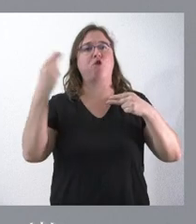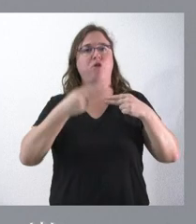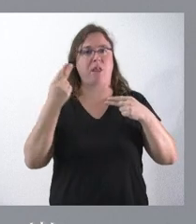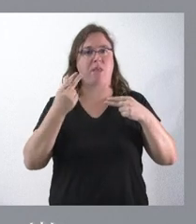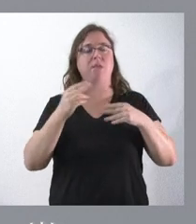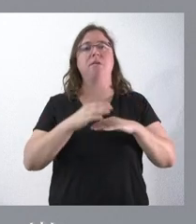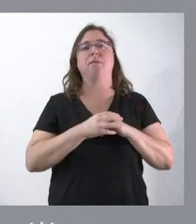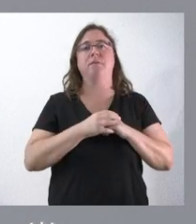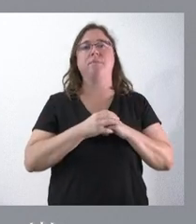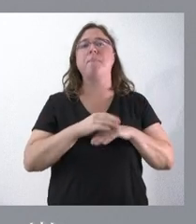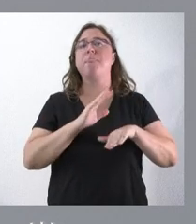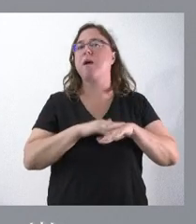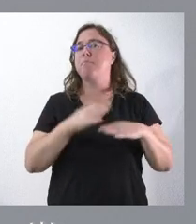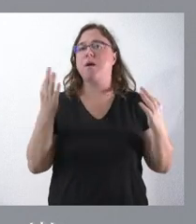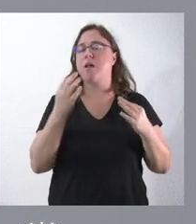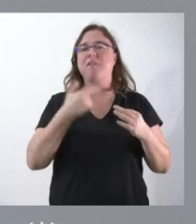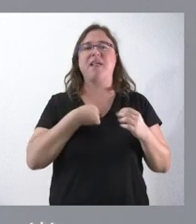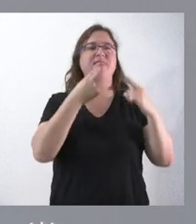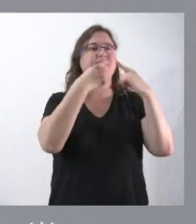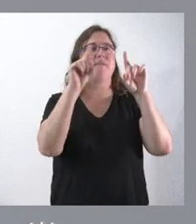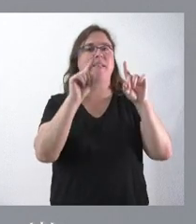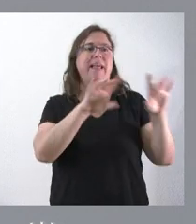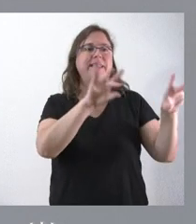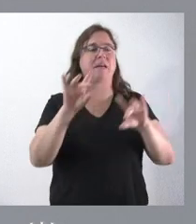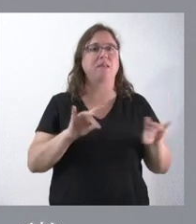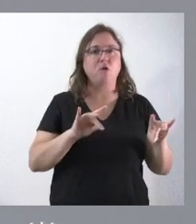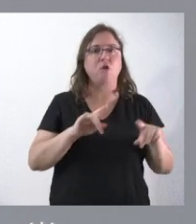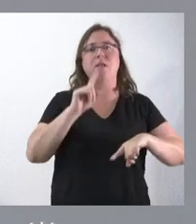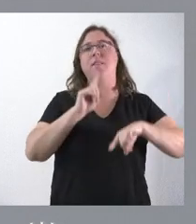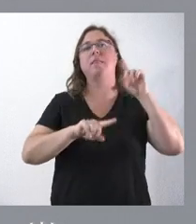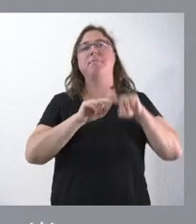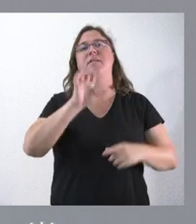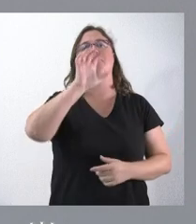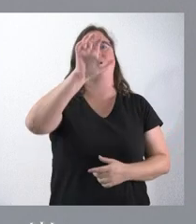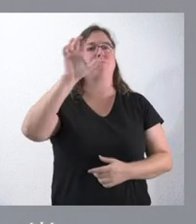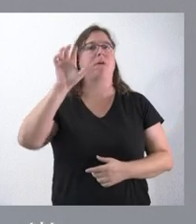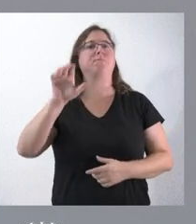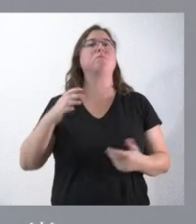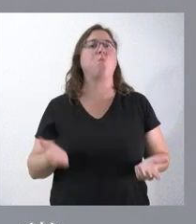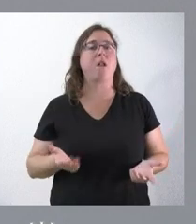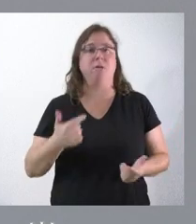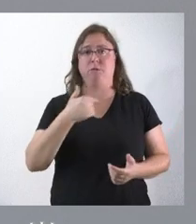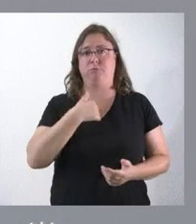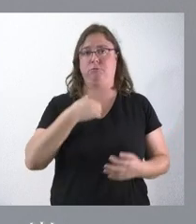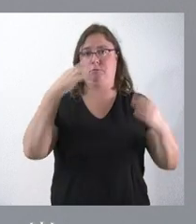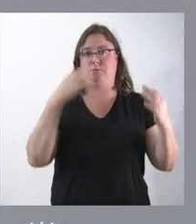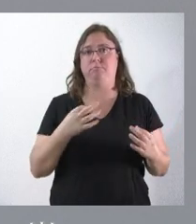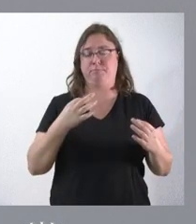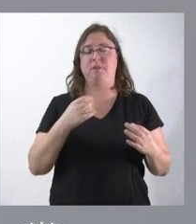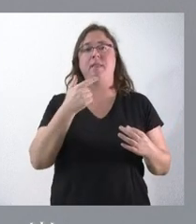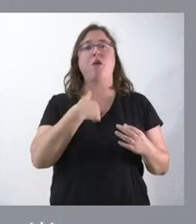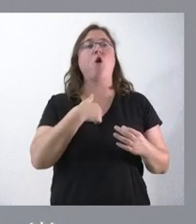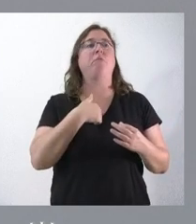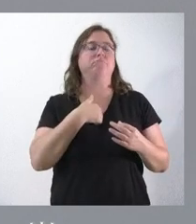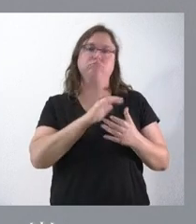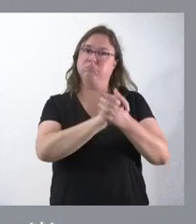no se vean diferencias entre territorios en función de unos países u otros. Yo desde aquí, a la vez que felicito al Gobierno de Portugal